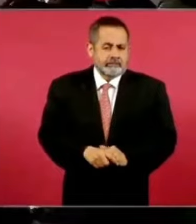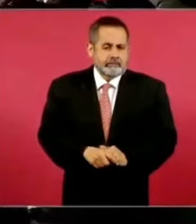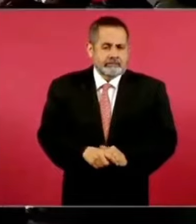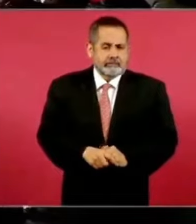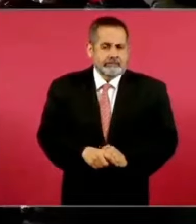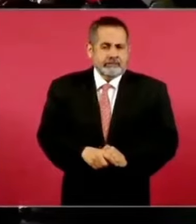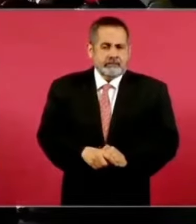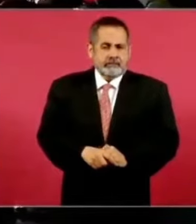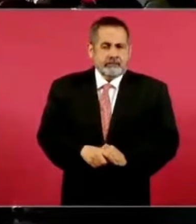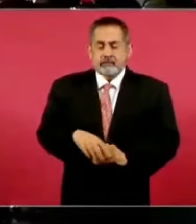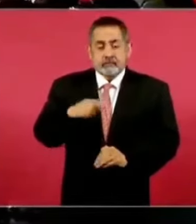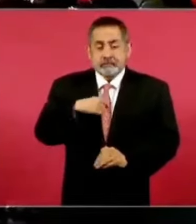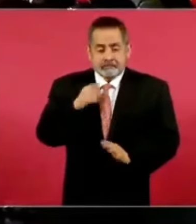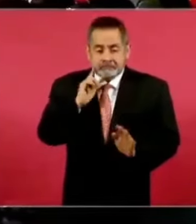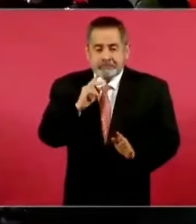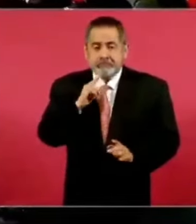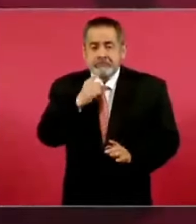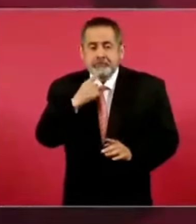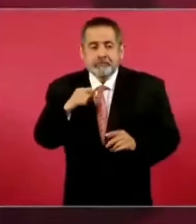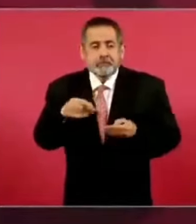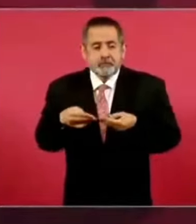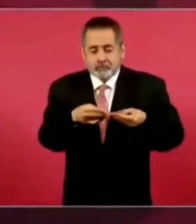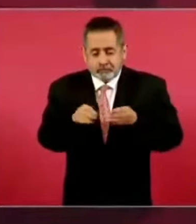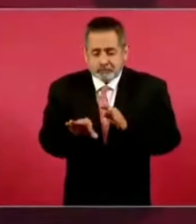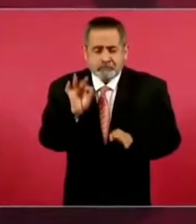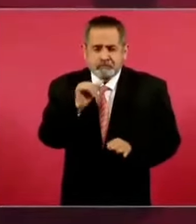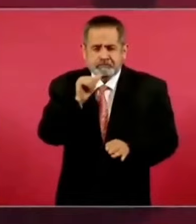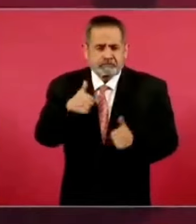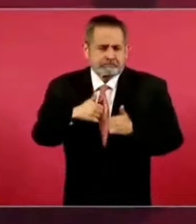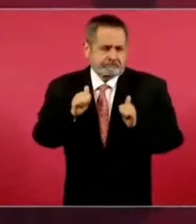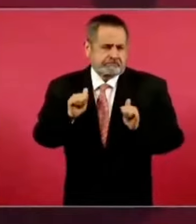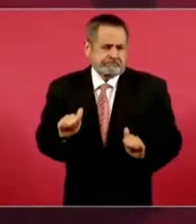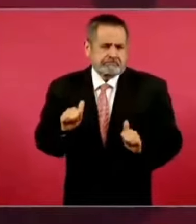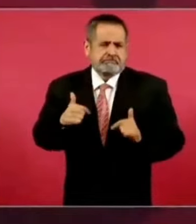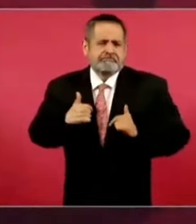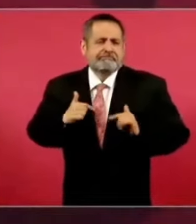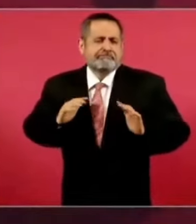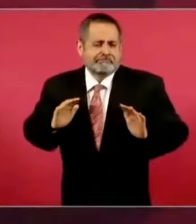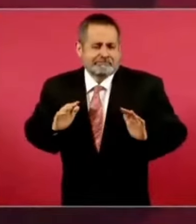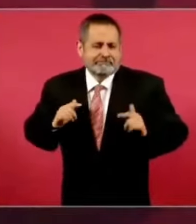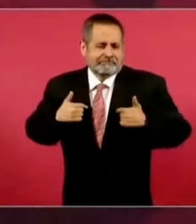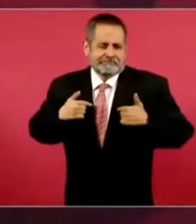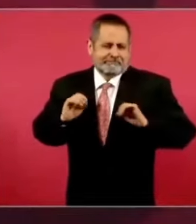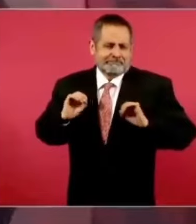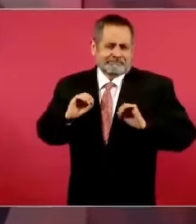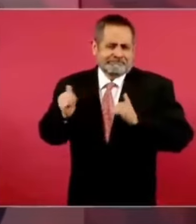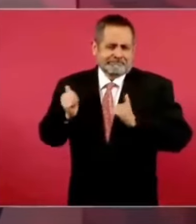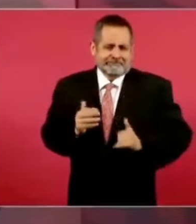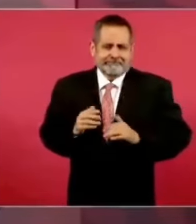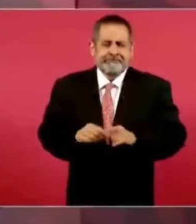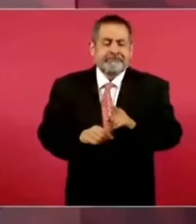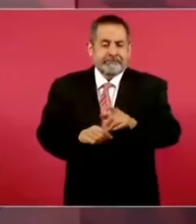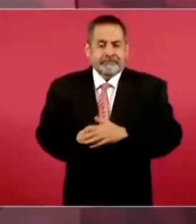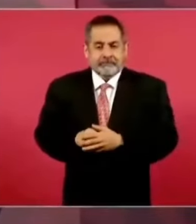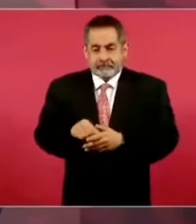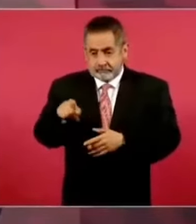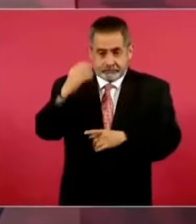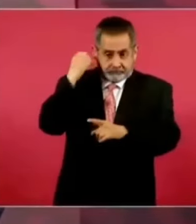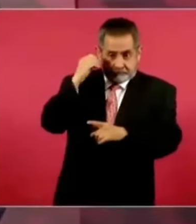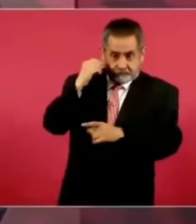pero yo no saqué muñeco, son los de Oaxaca,